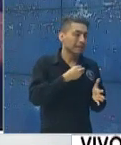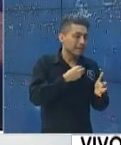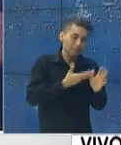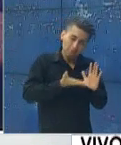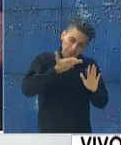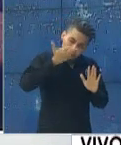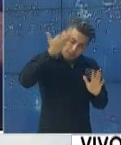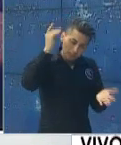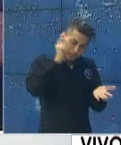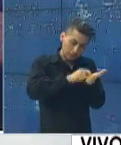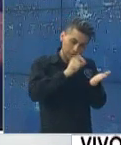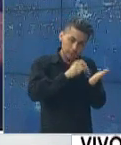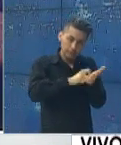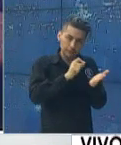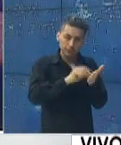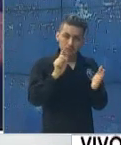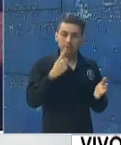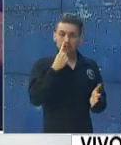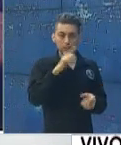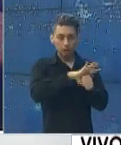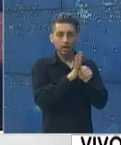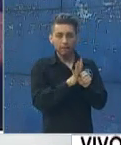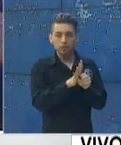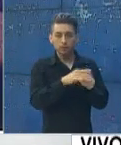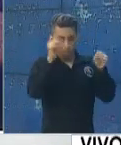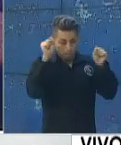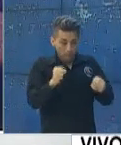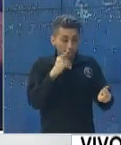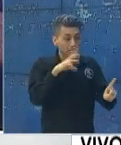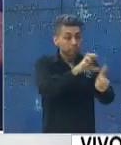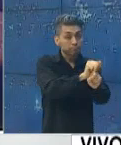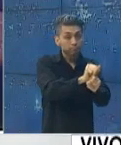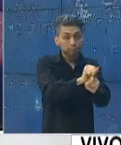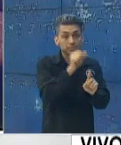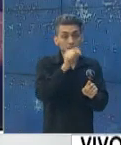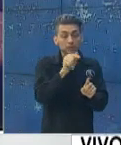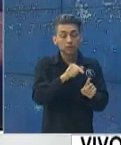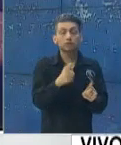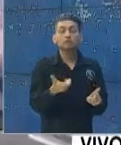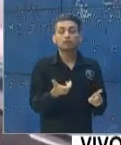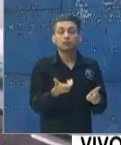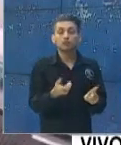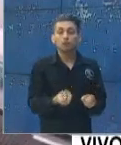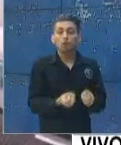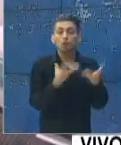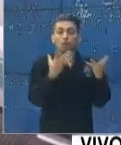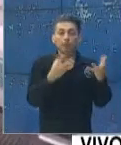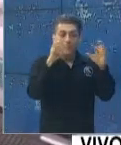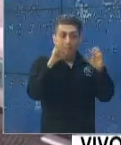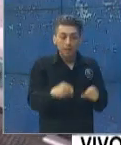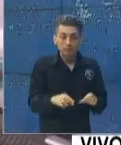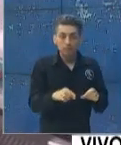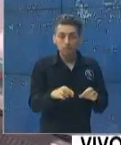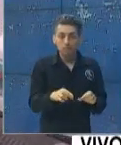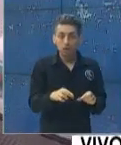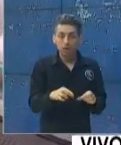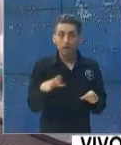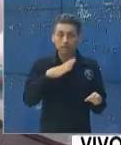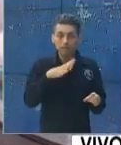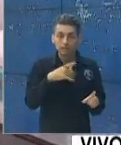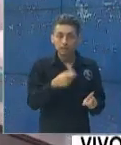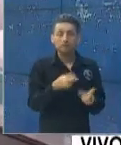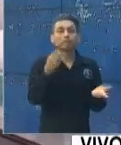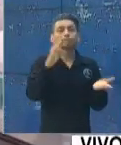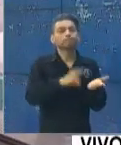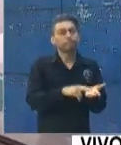mayor cantidad de pruebas para poder identificar un mayor número de personas positivas.